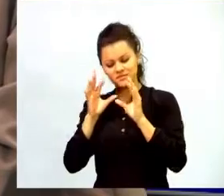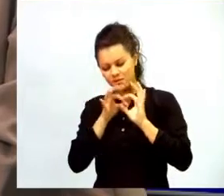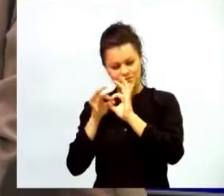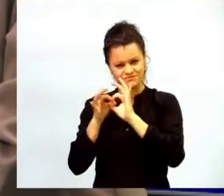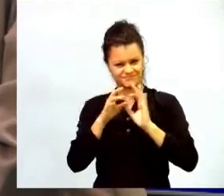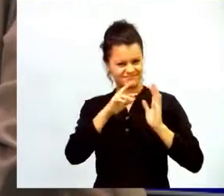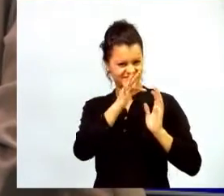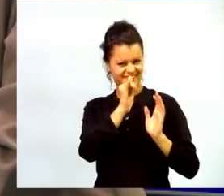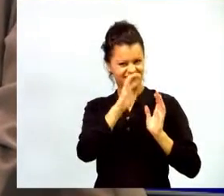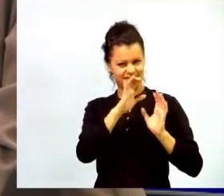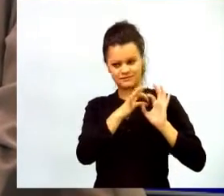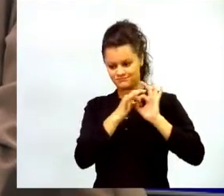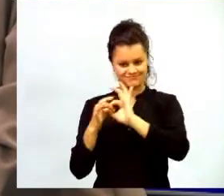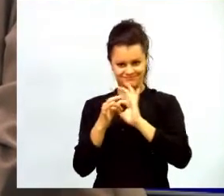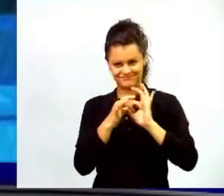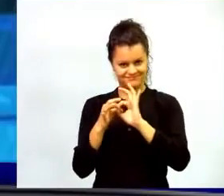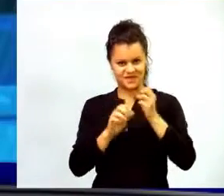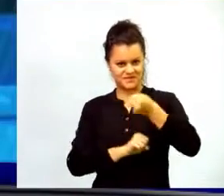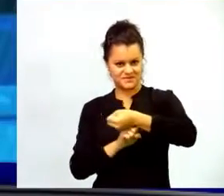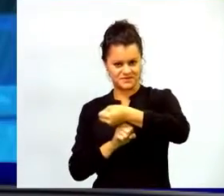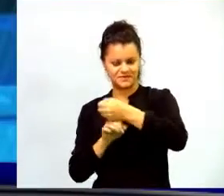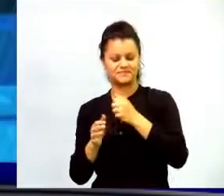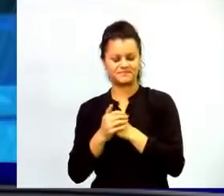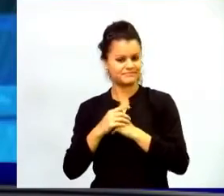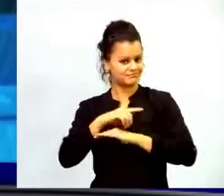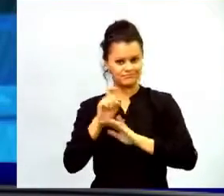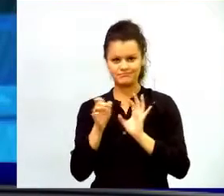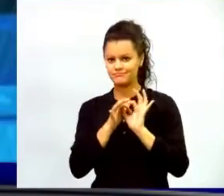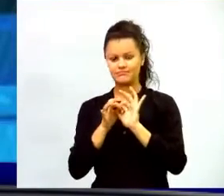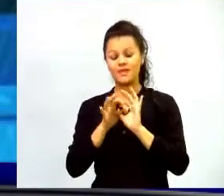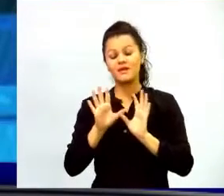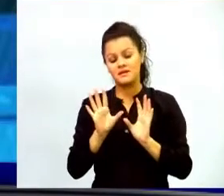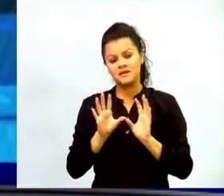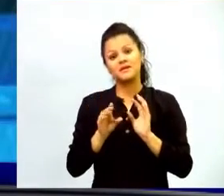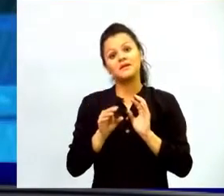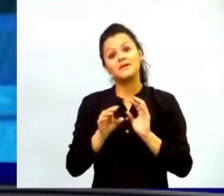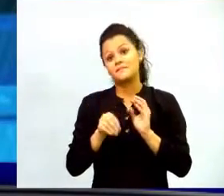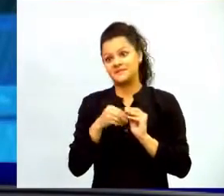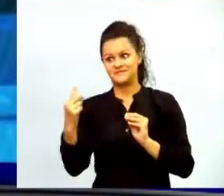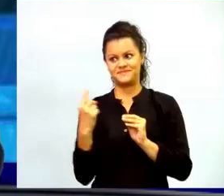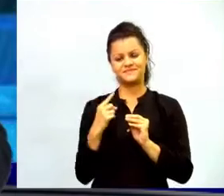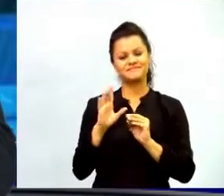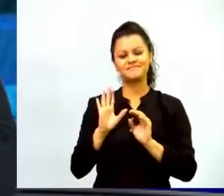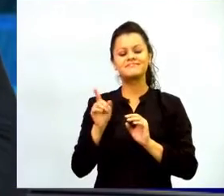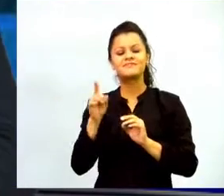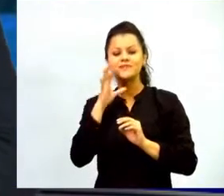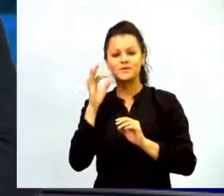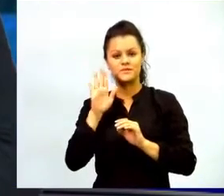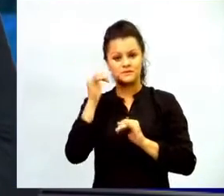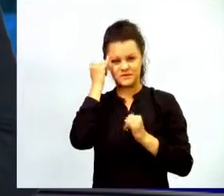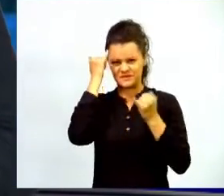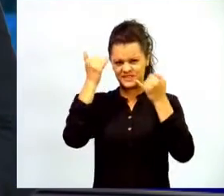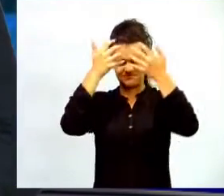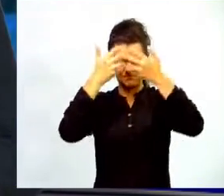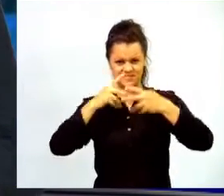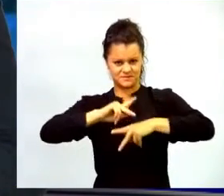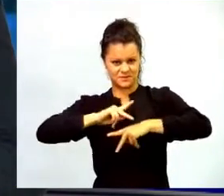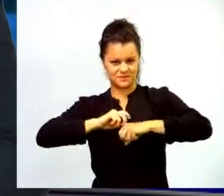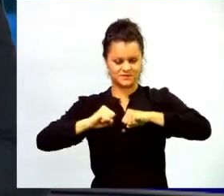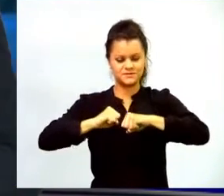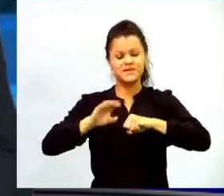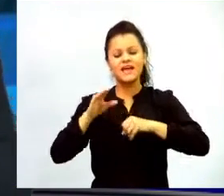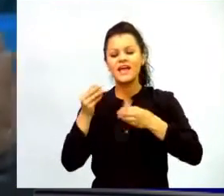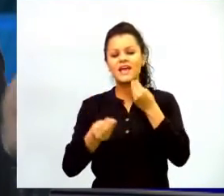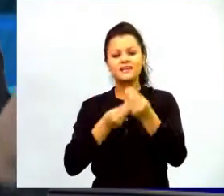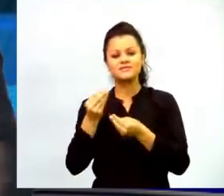finalmente nos acompaña un gran emprendedor, fundador de Aulas Amigas, él es Juan Manuel Lopera. Y quiero